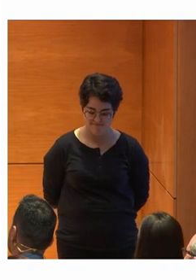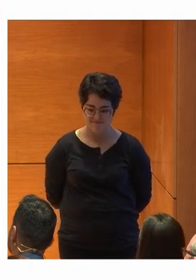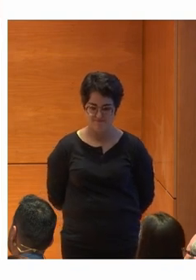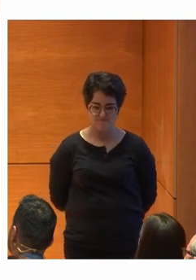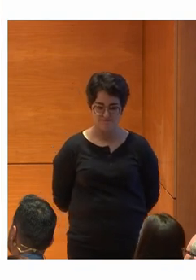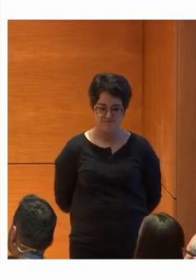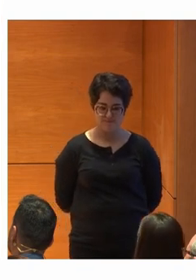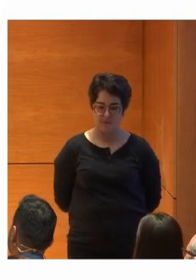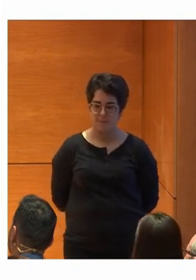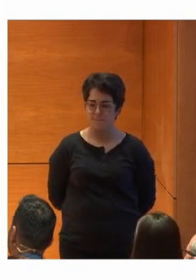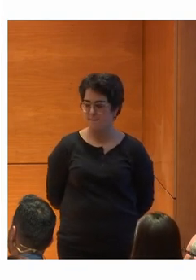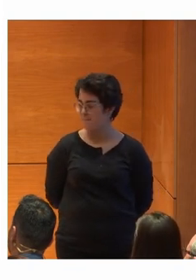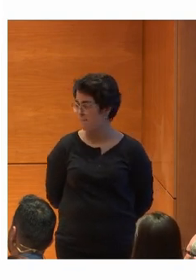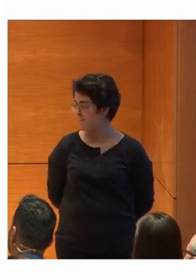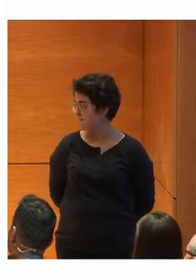brecha digital Que tiene